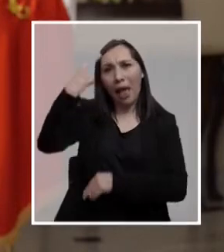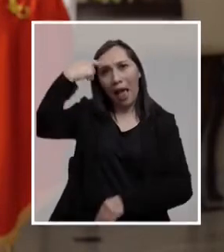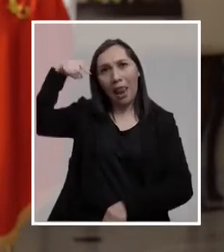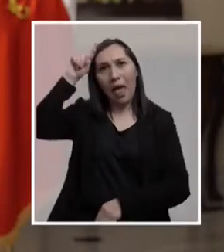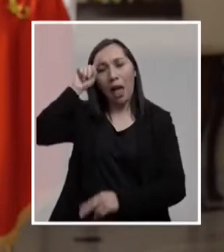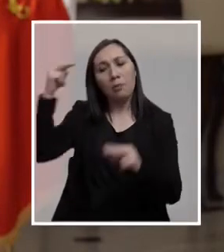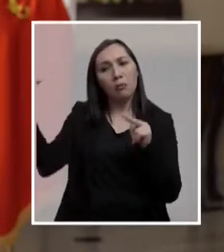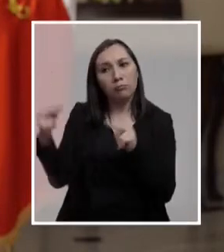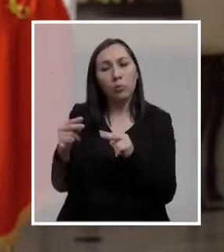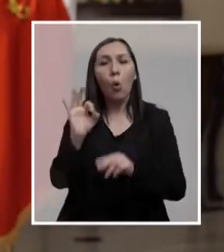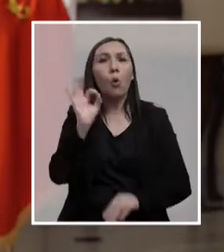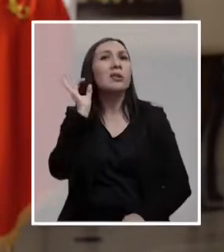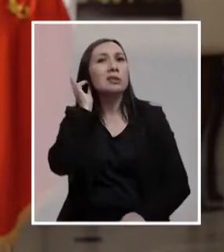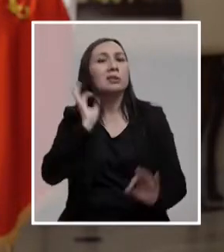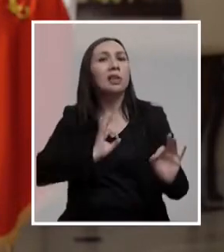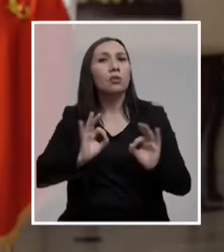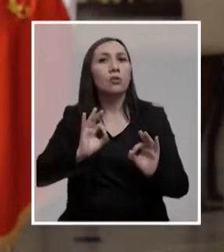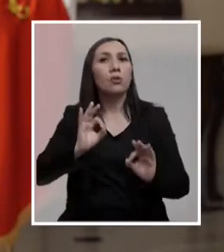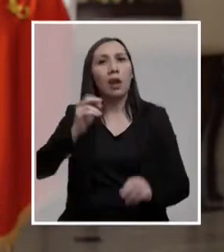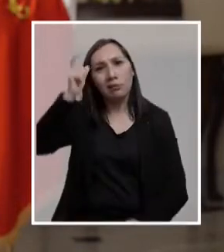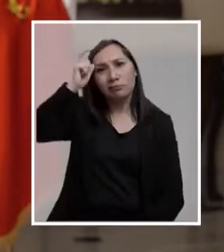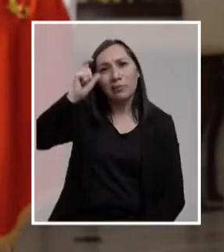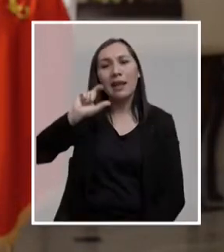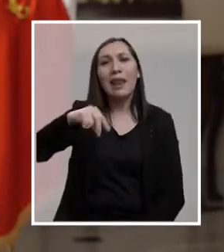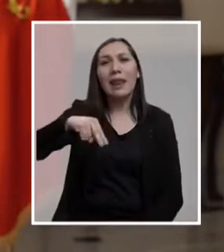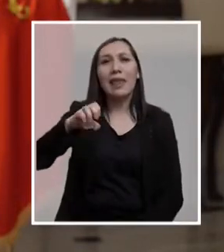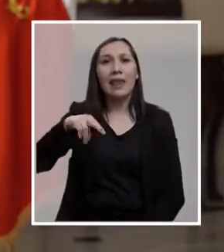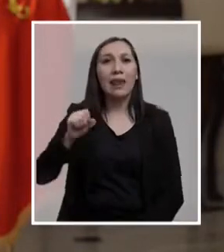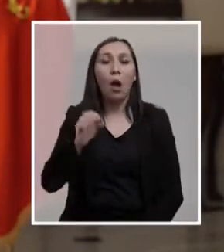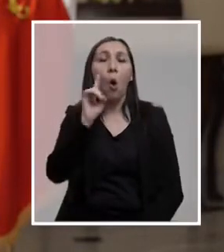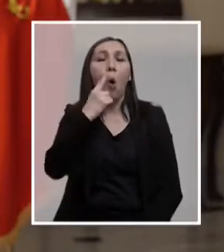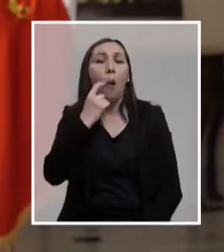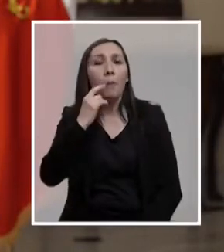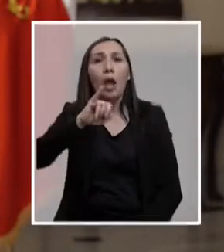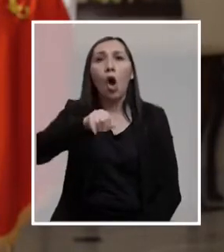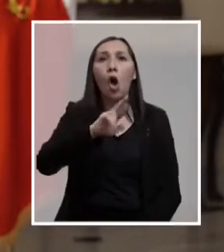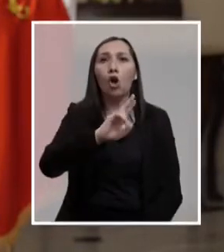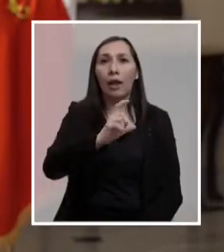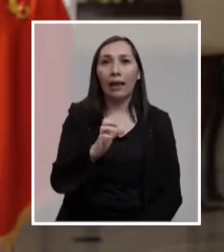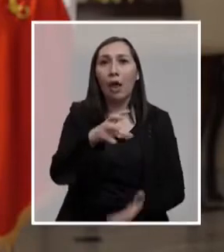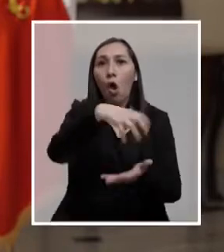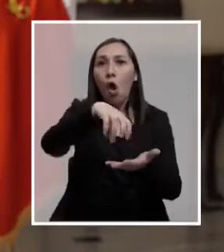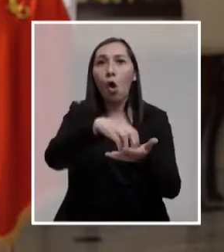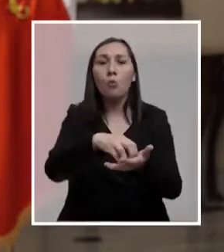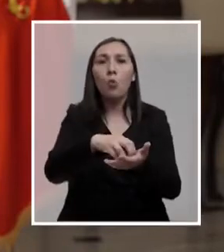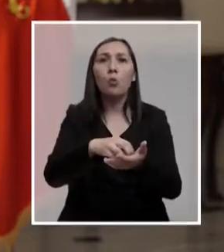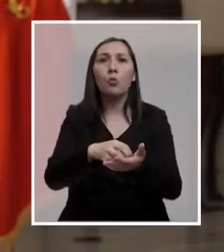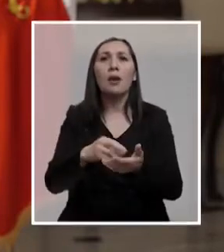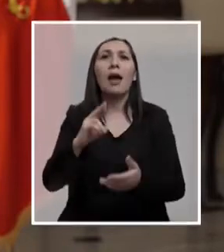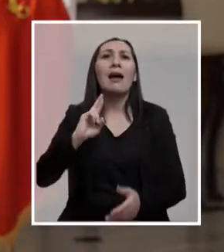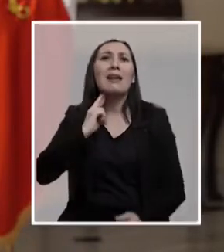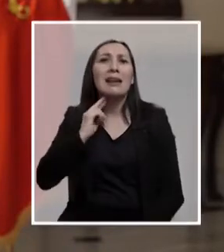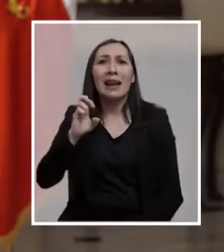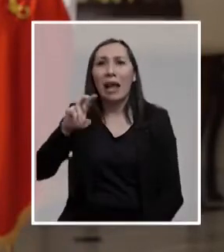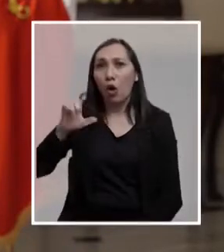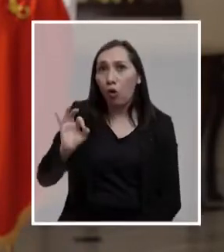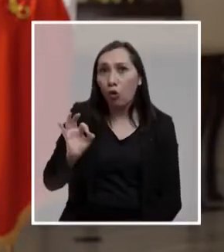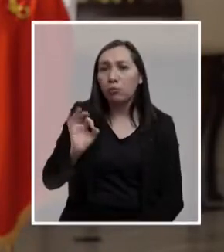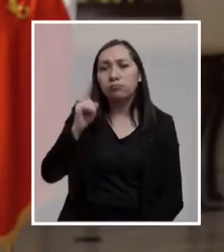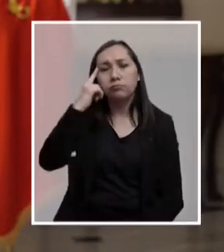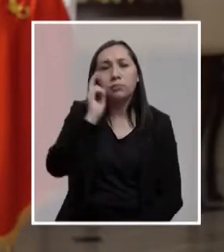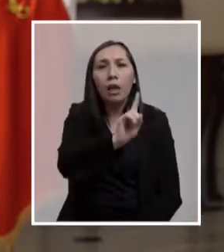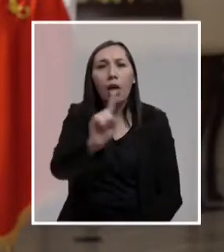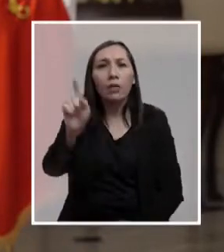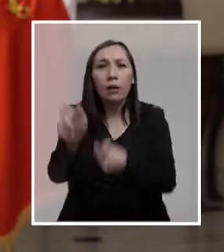Calama, o a la señora nena de la granja, o a don Jorge de la comuna de Rengo. Pienso en